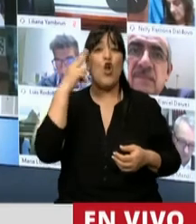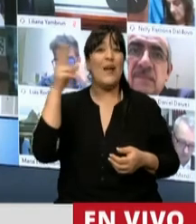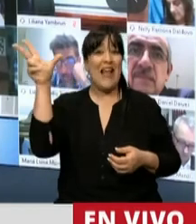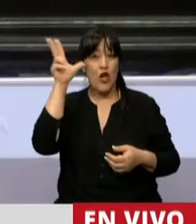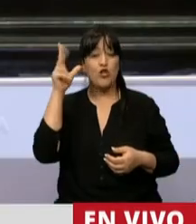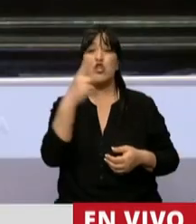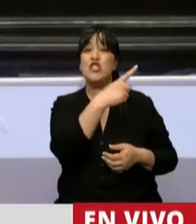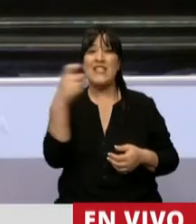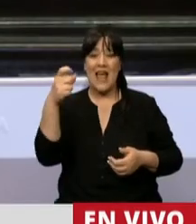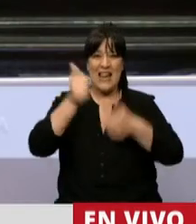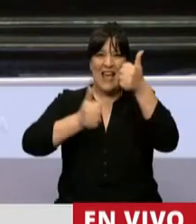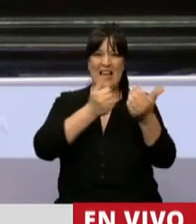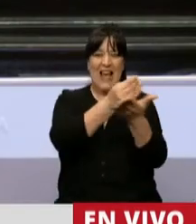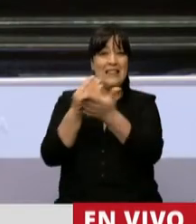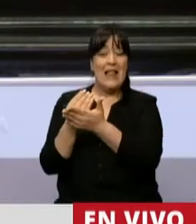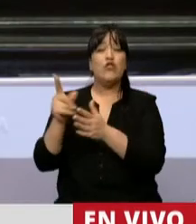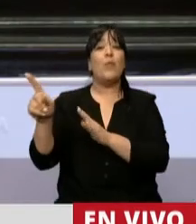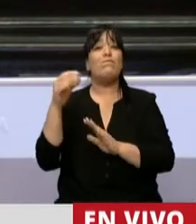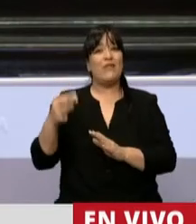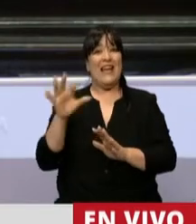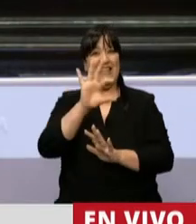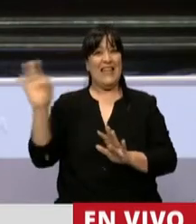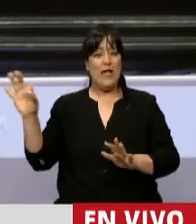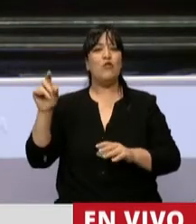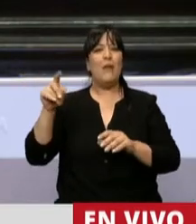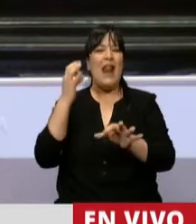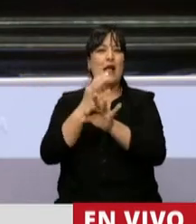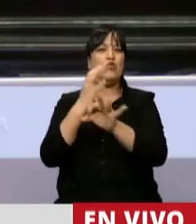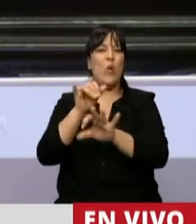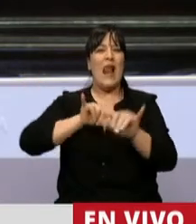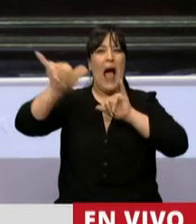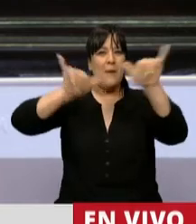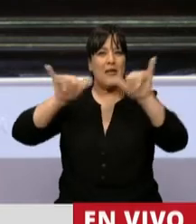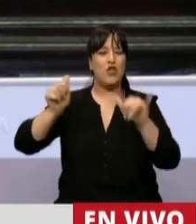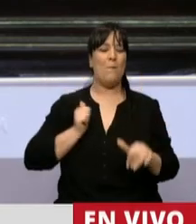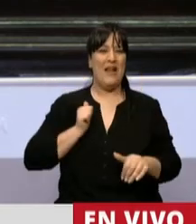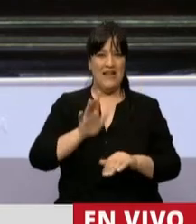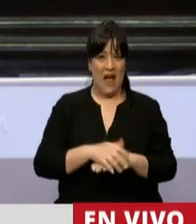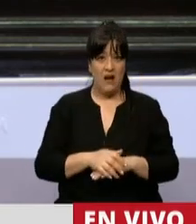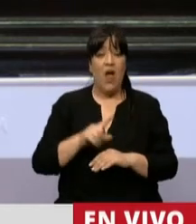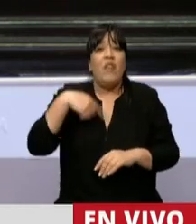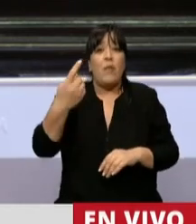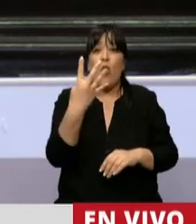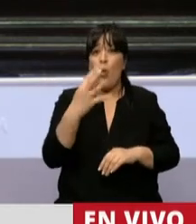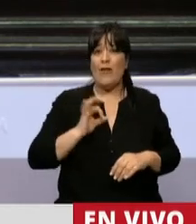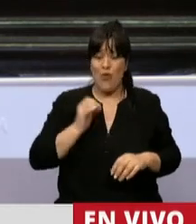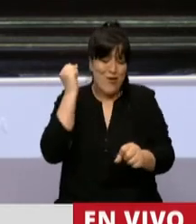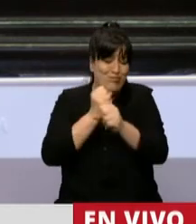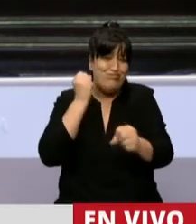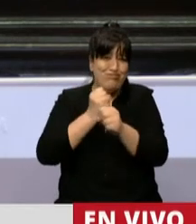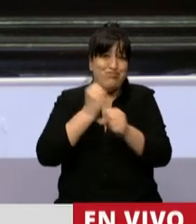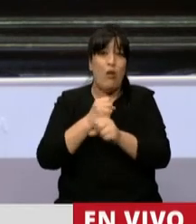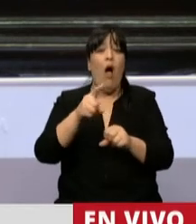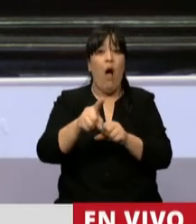los 100 candidatos de los 500 postulantes para la Escuela de Aviación Militar. Luego, de 4 años de trabajo,